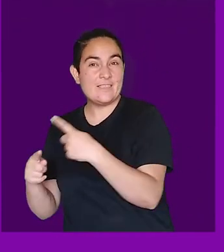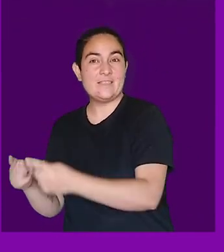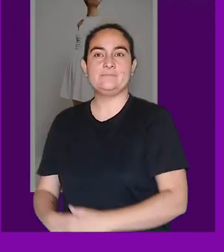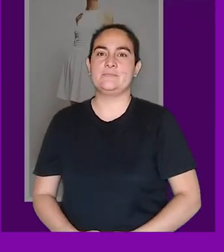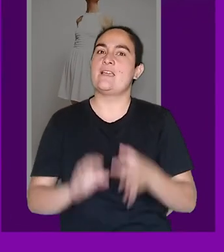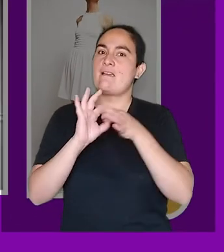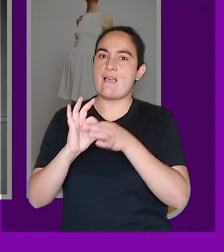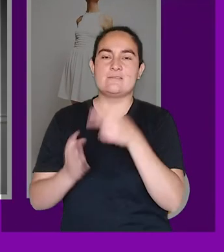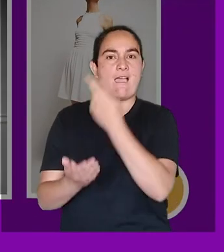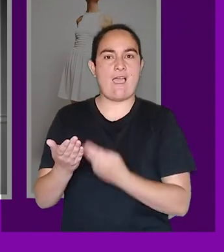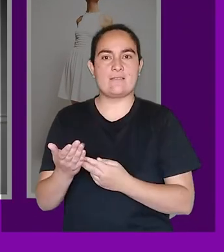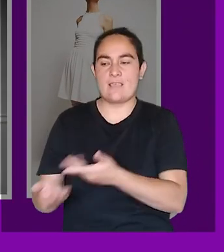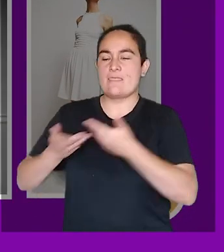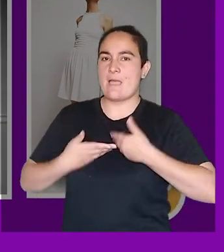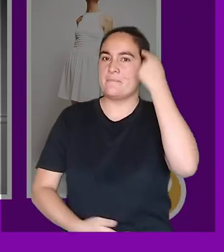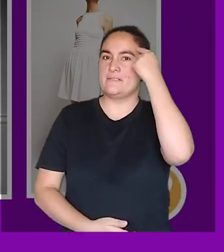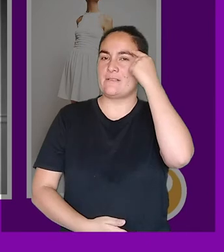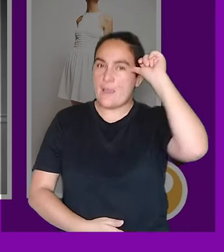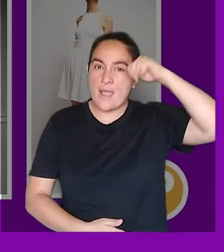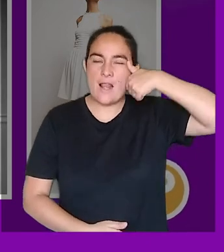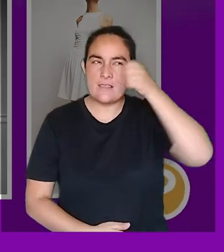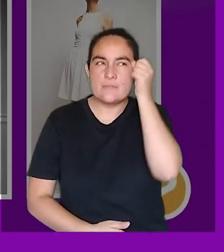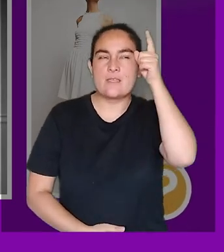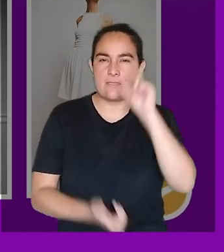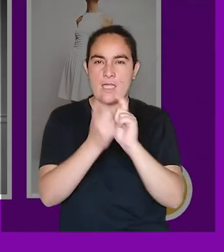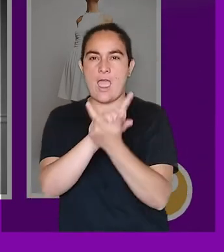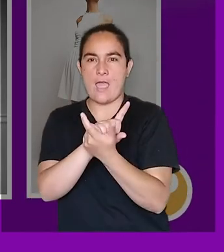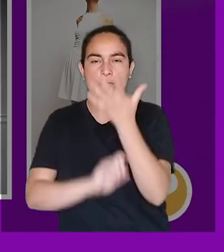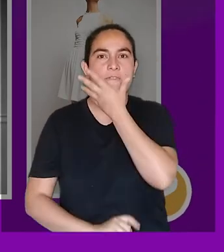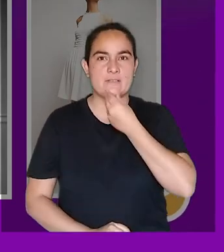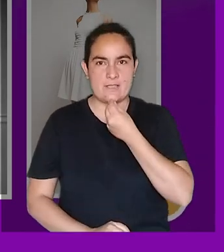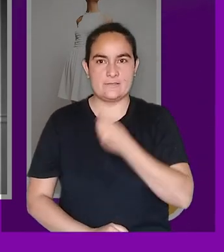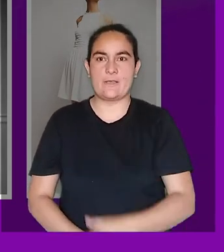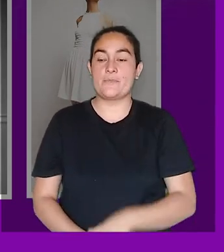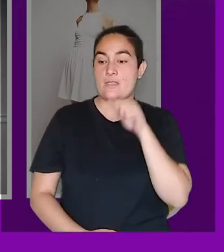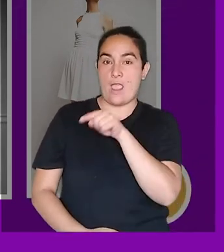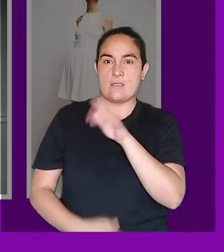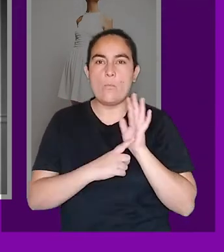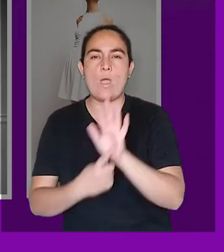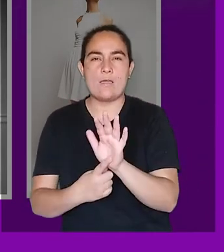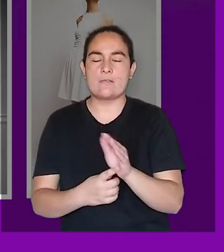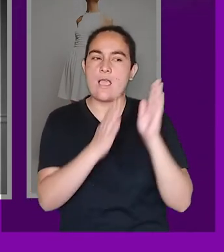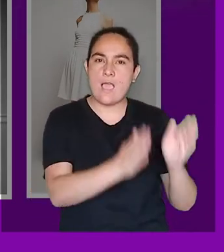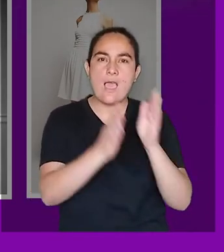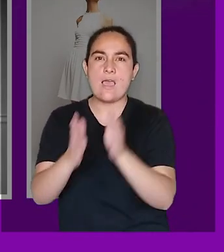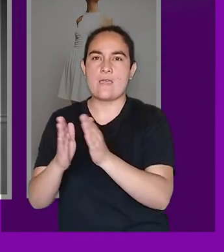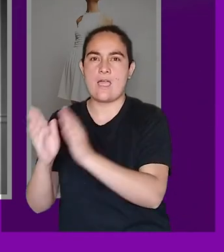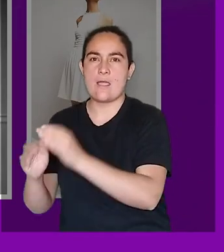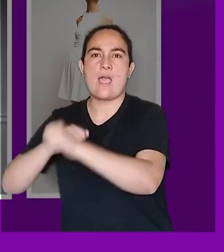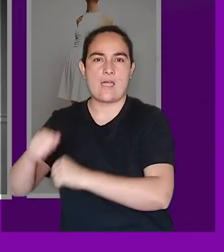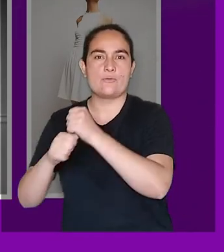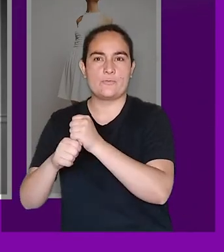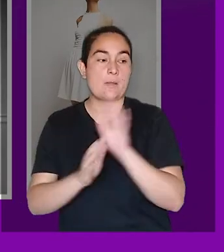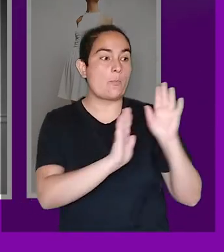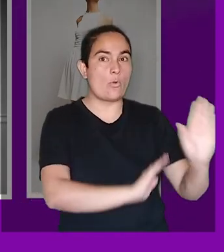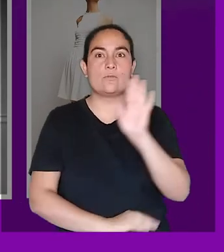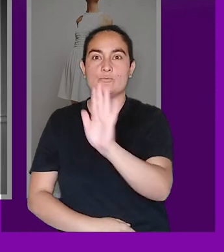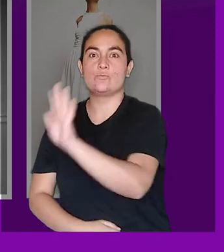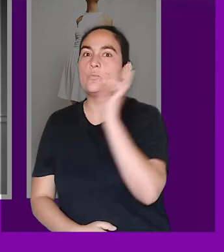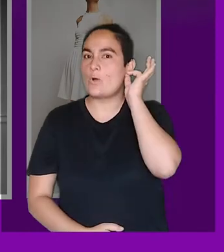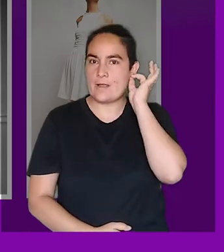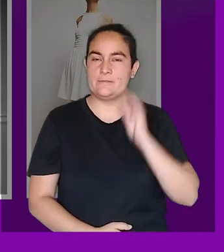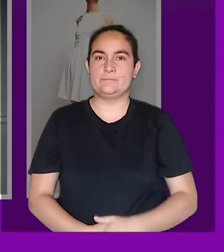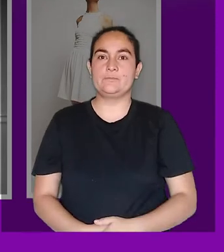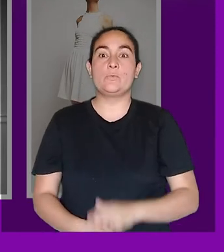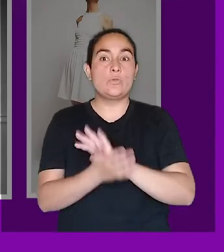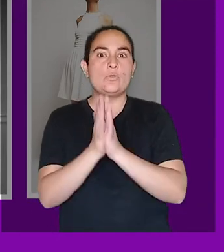¿Observas las diferencias? Gracias al arte, se instaura un paradigma de belleza que representa los ideales de la época.